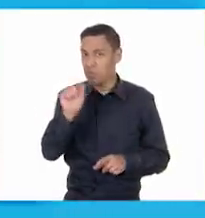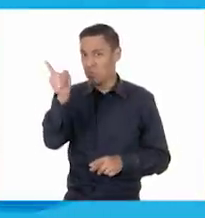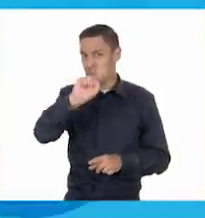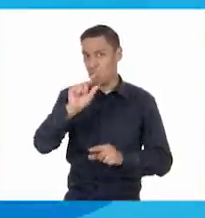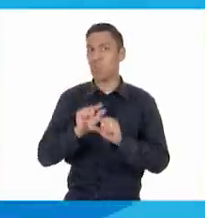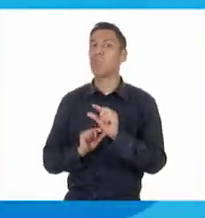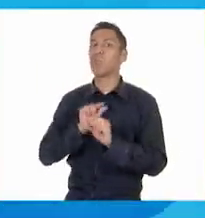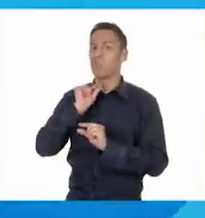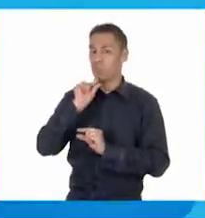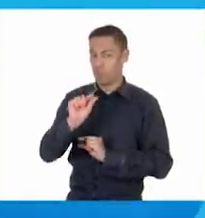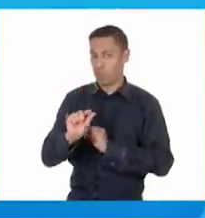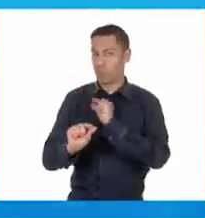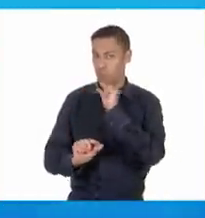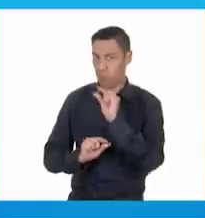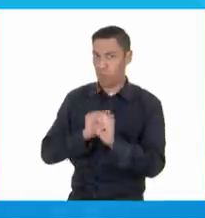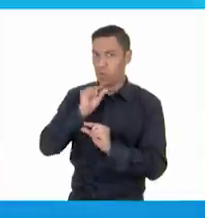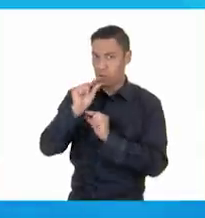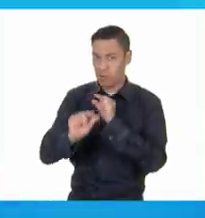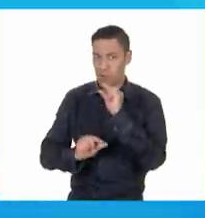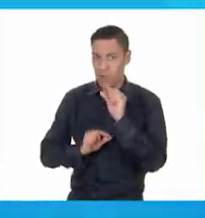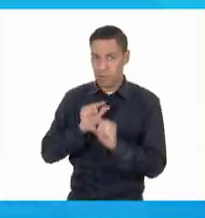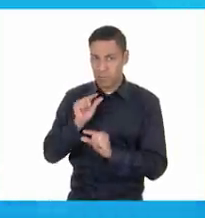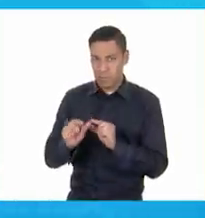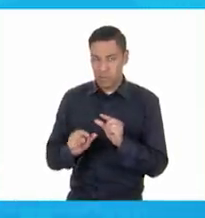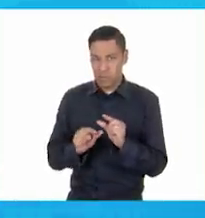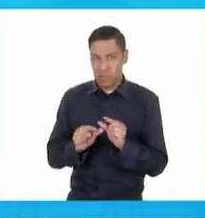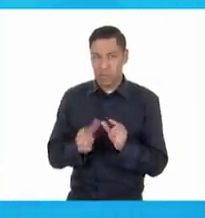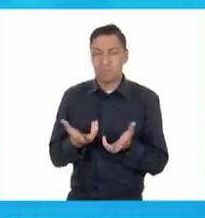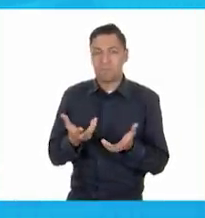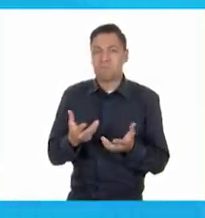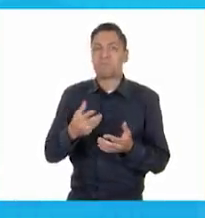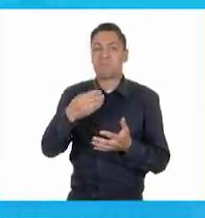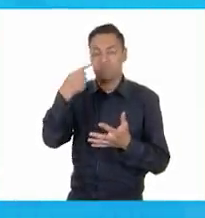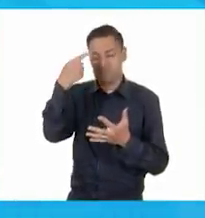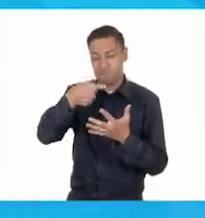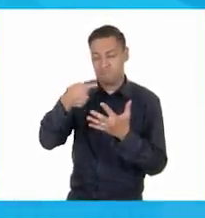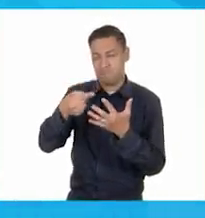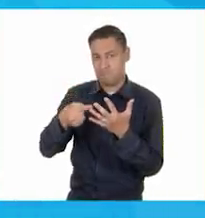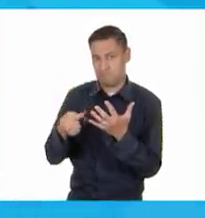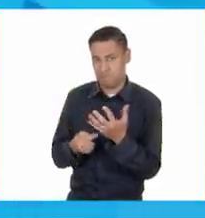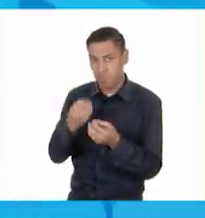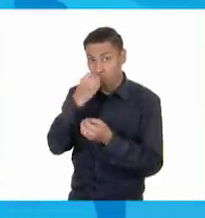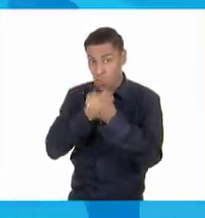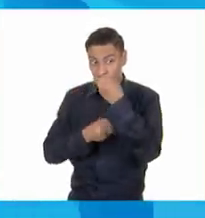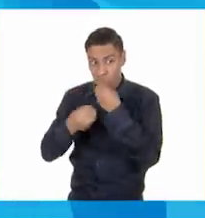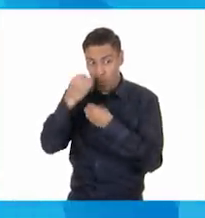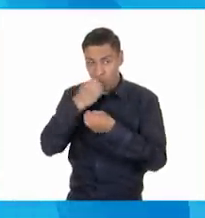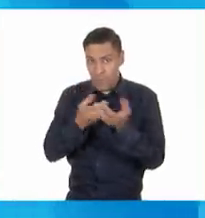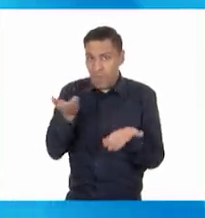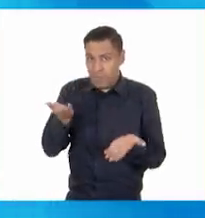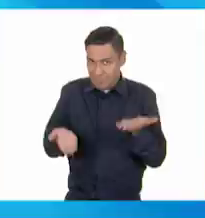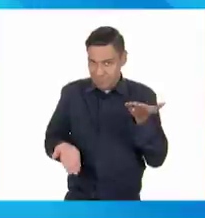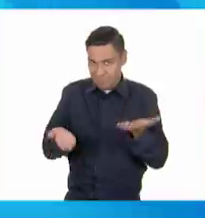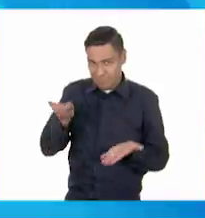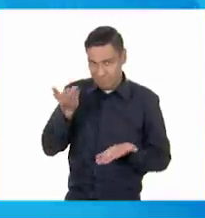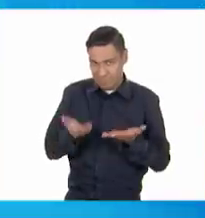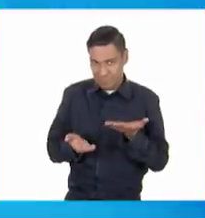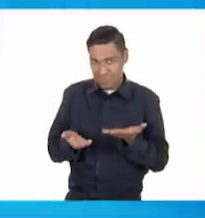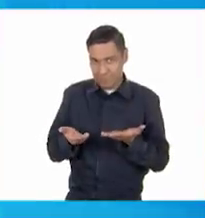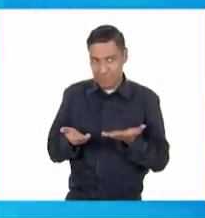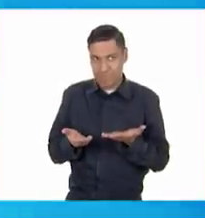incluyendo en su dieta otros diferentes que le van dando también diferentes aportaciones. Y